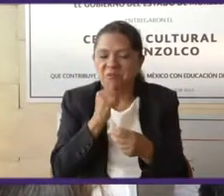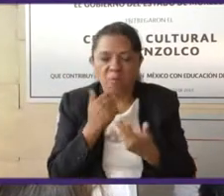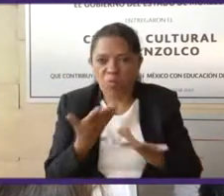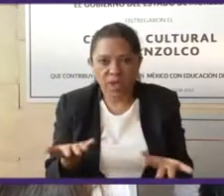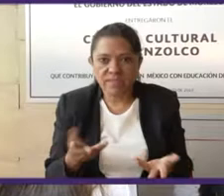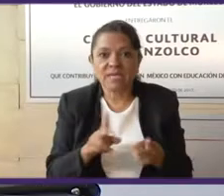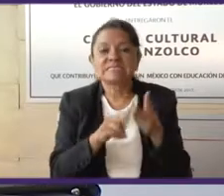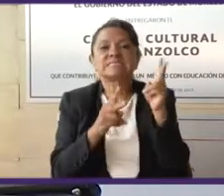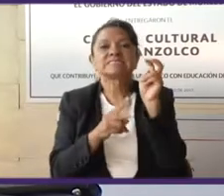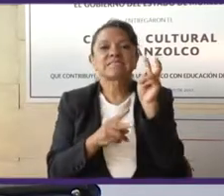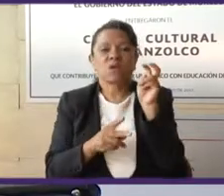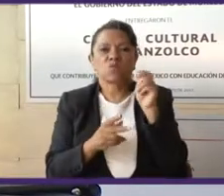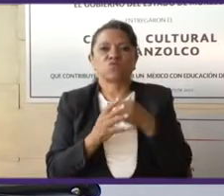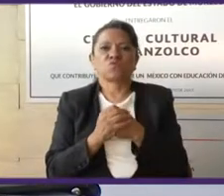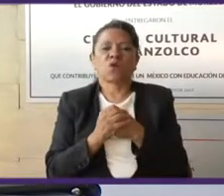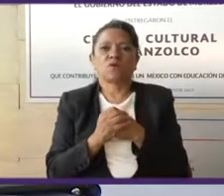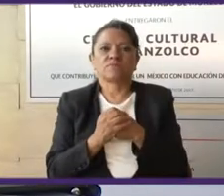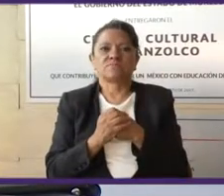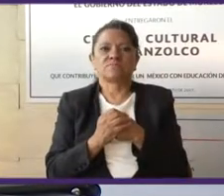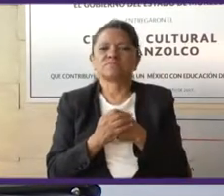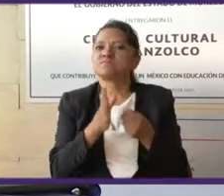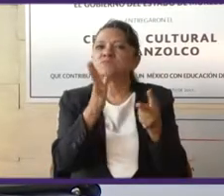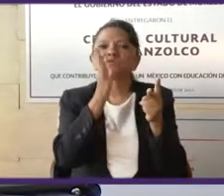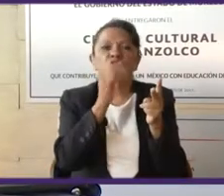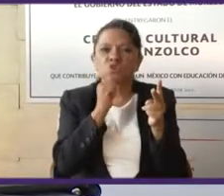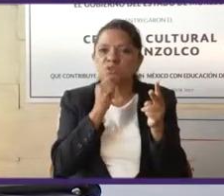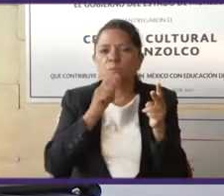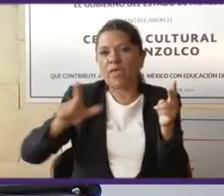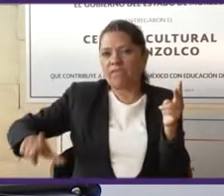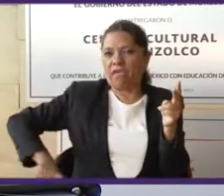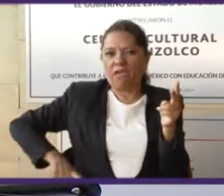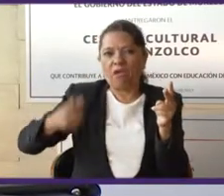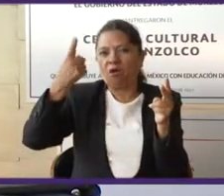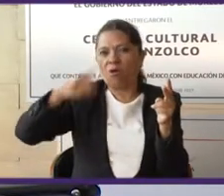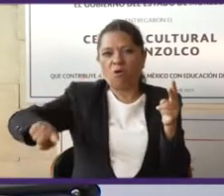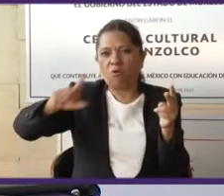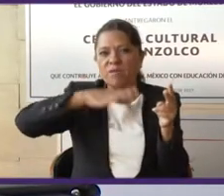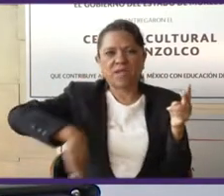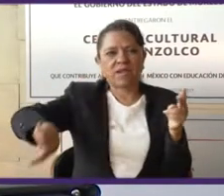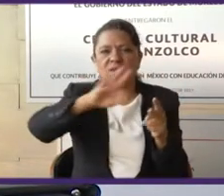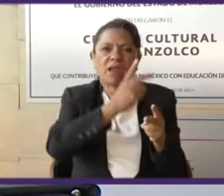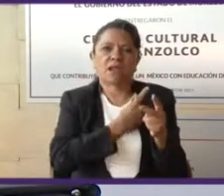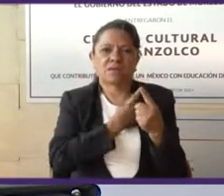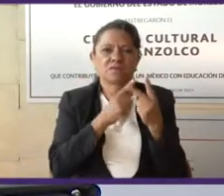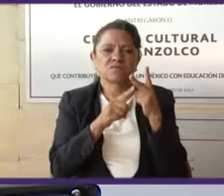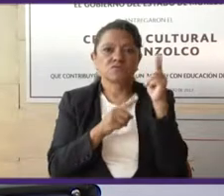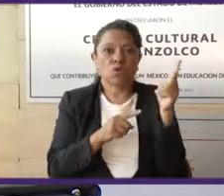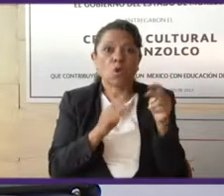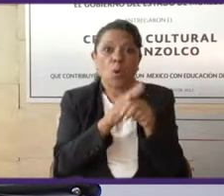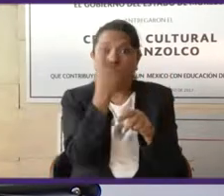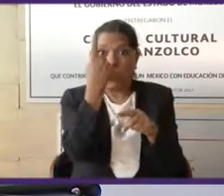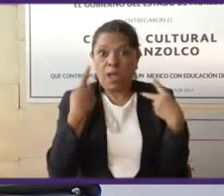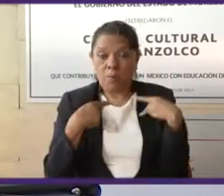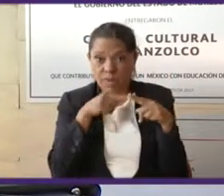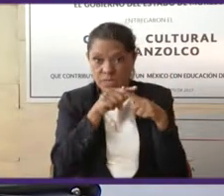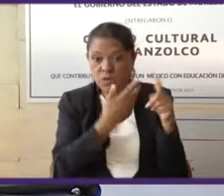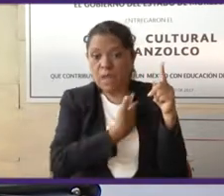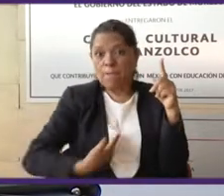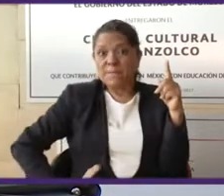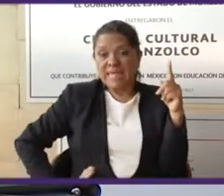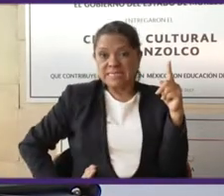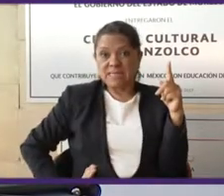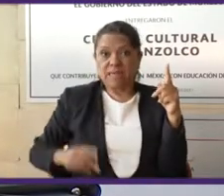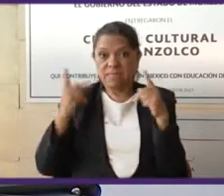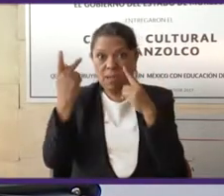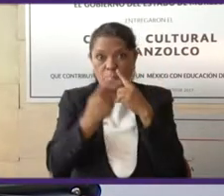Segundo, que no se puede gobernar solamente por una persona, por el presidente del país.